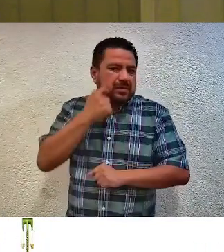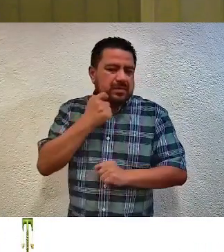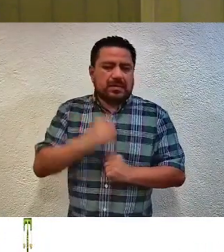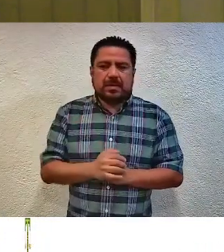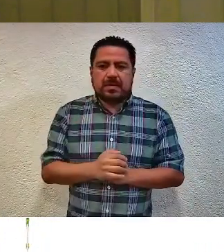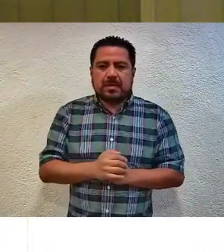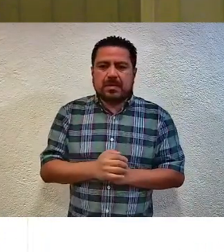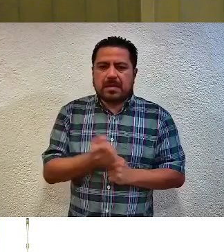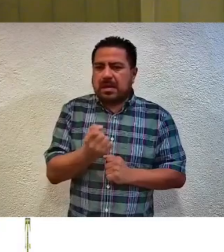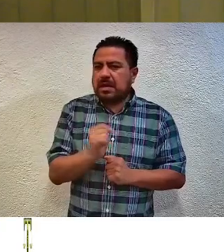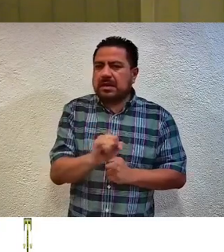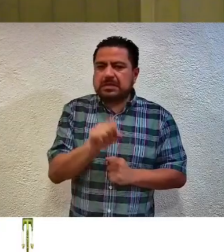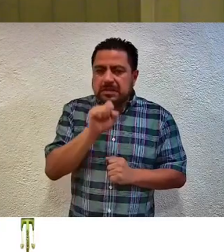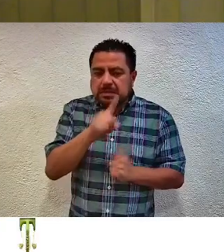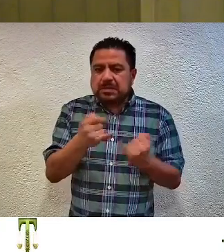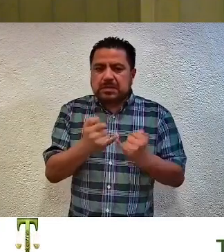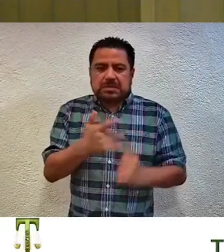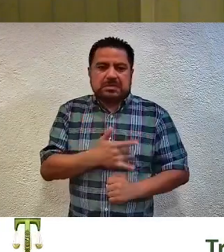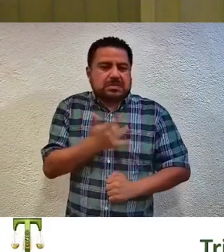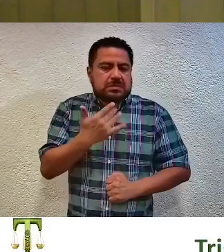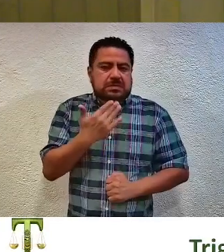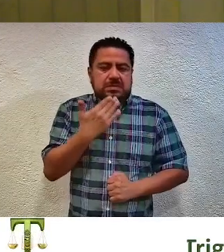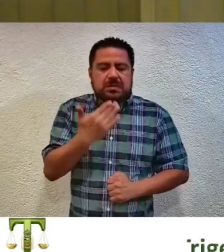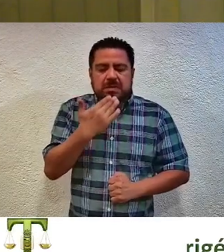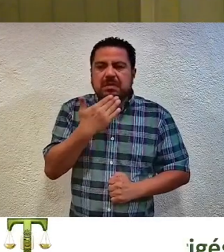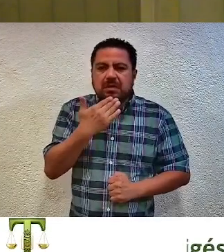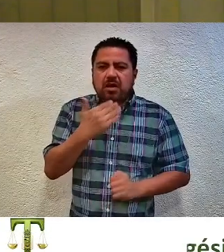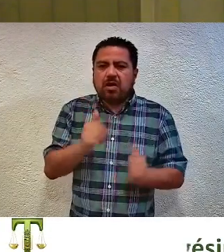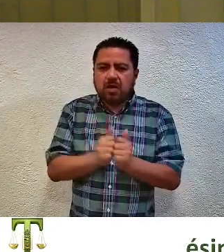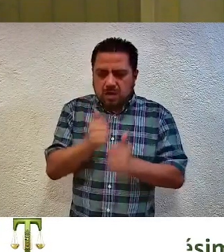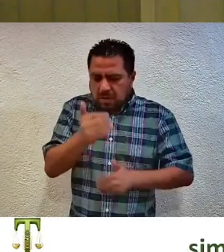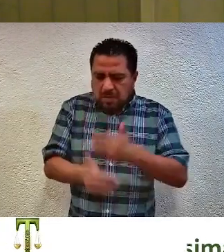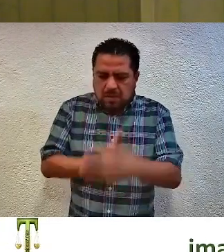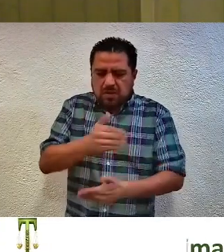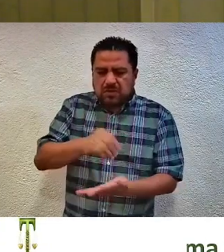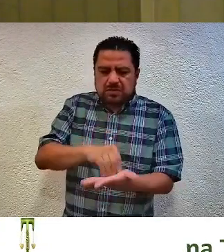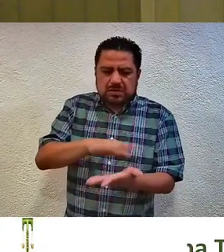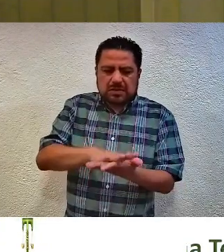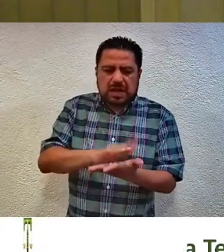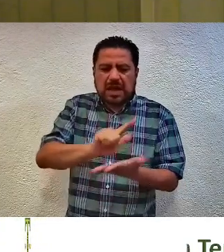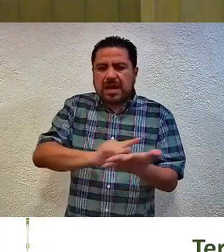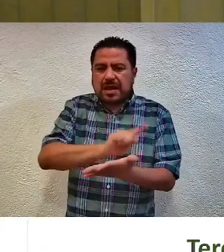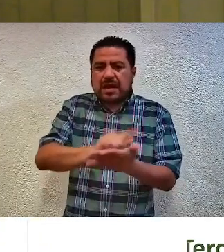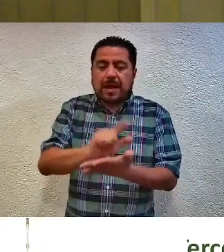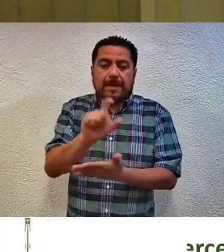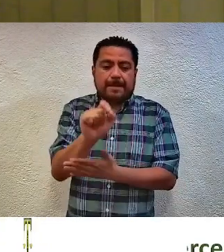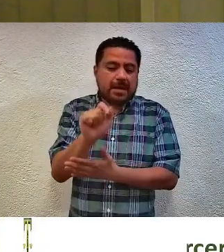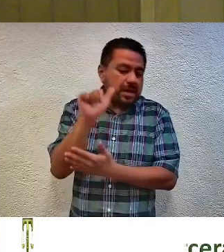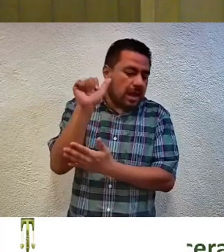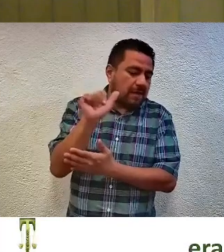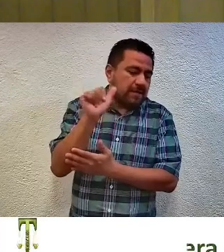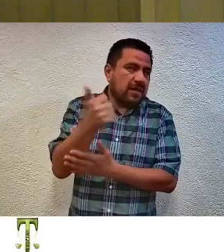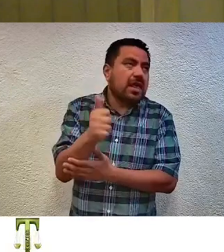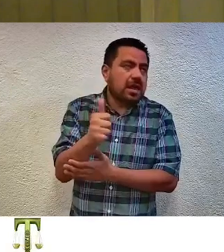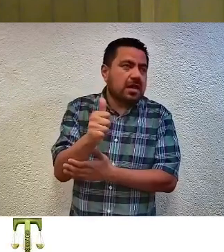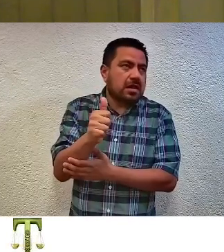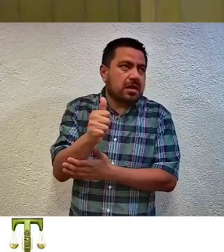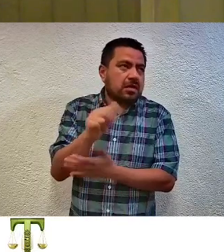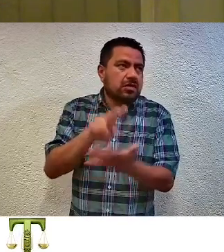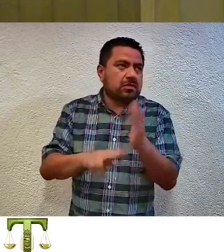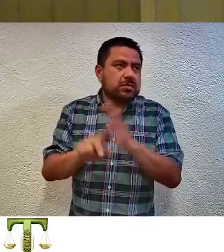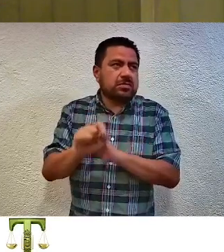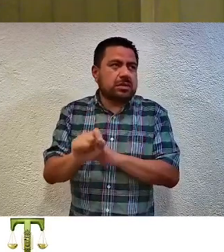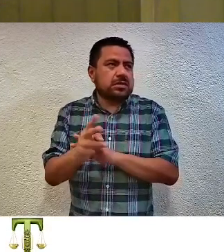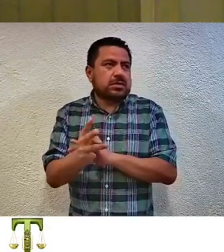Así, una vez satisfechos los requisitos y llevado a cabo el procedimiento establecido en la ley, el 20 de abril del 2023, dicho Consejo